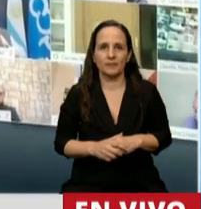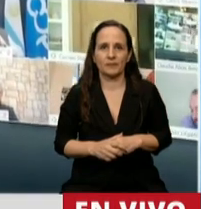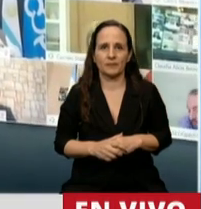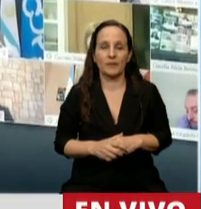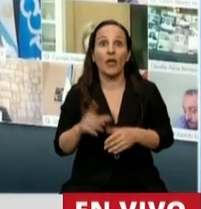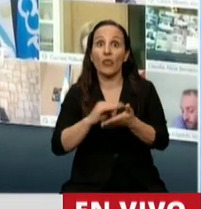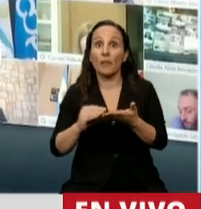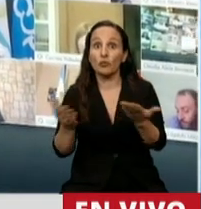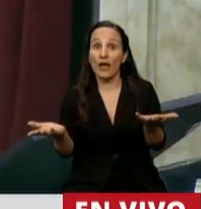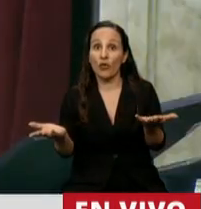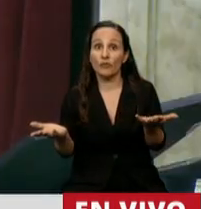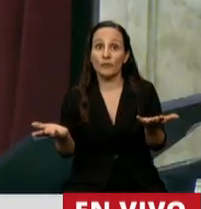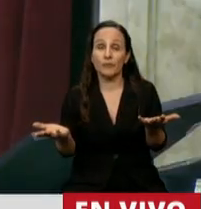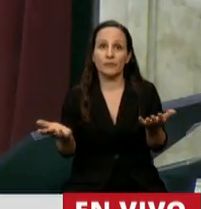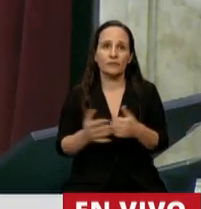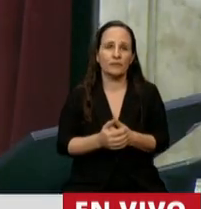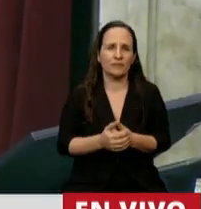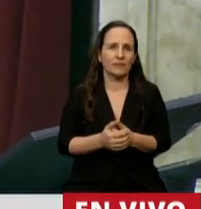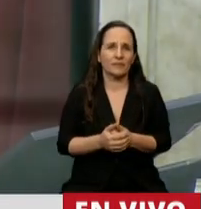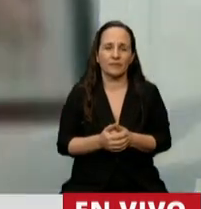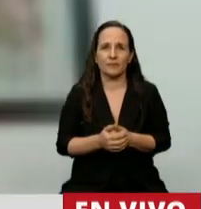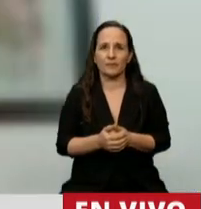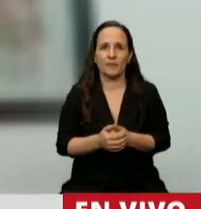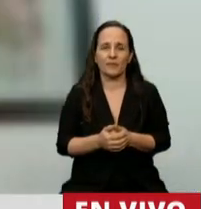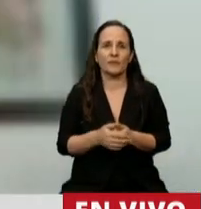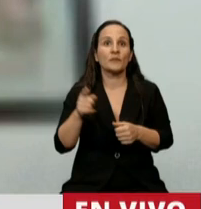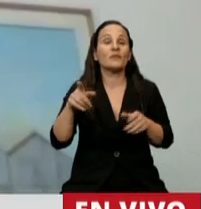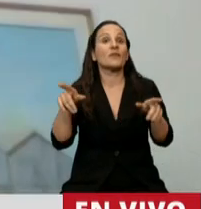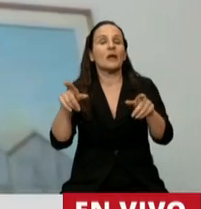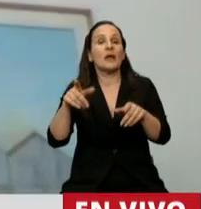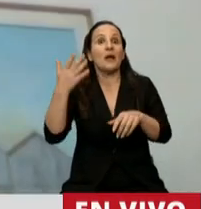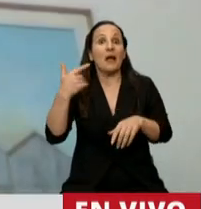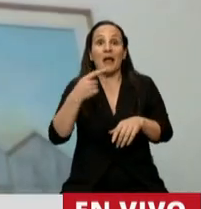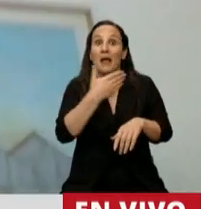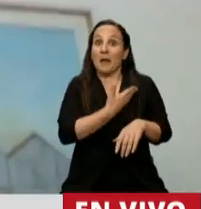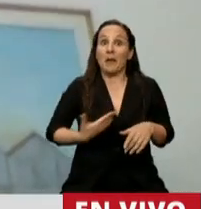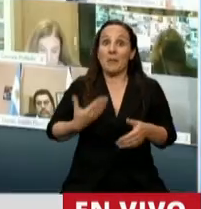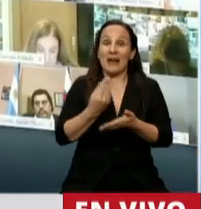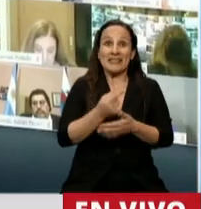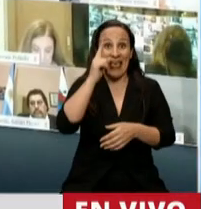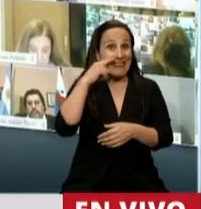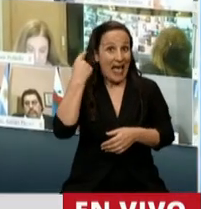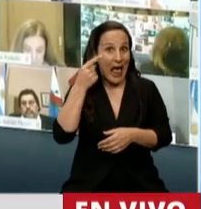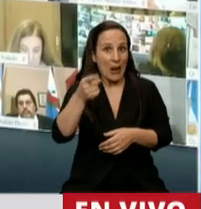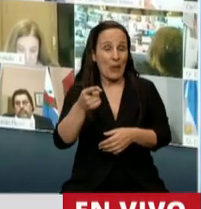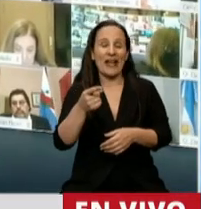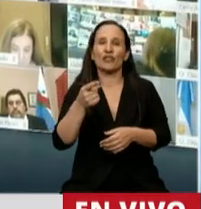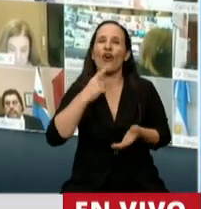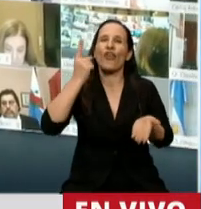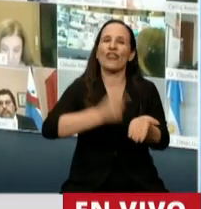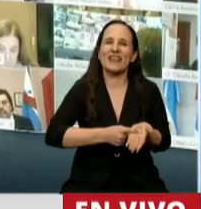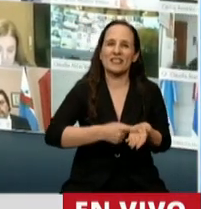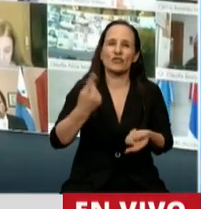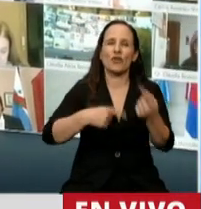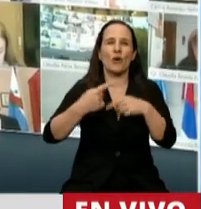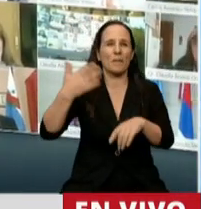¿Diputado? De la misma manera que el presidente Alberto Fernández hoy ha dado marcha atrás en una medida que está